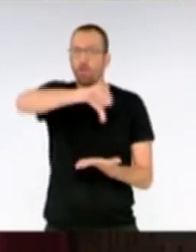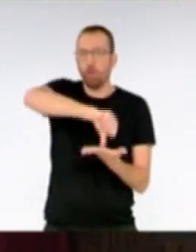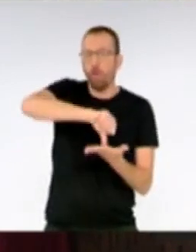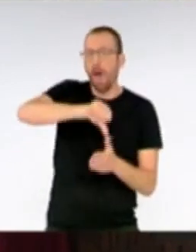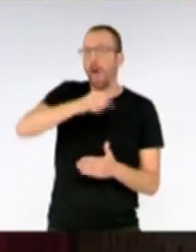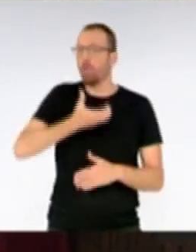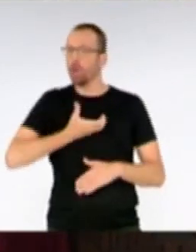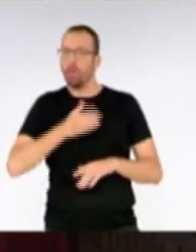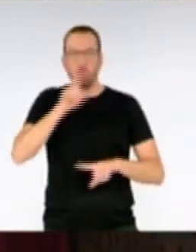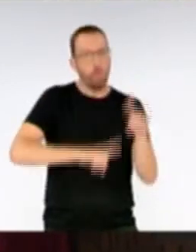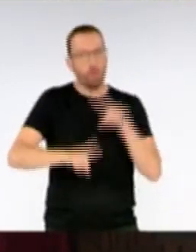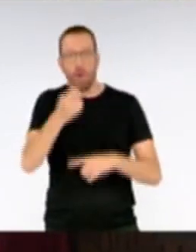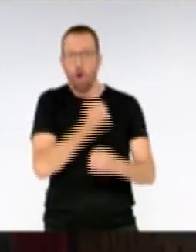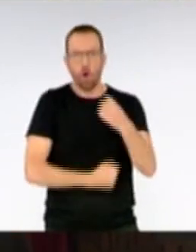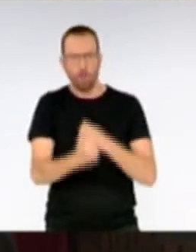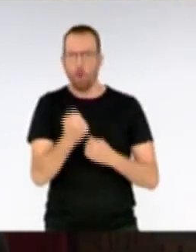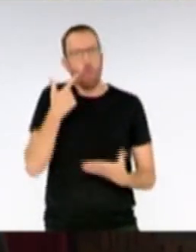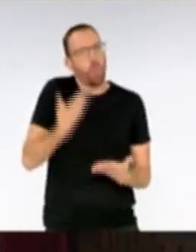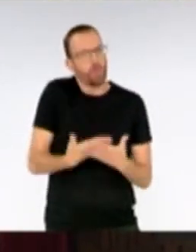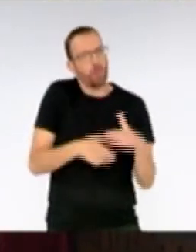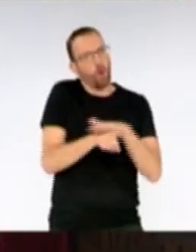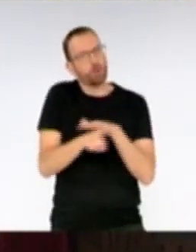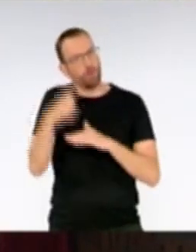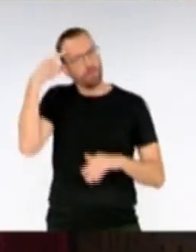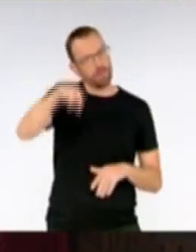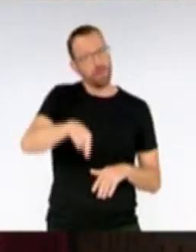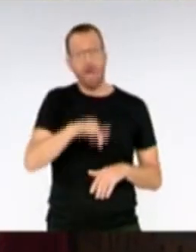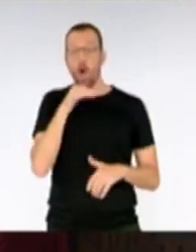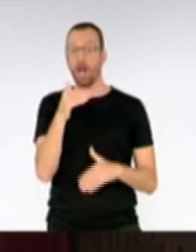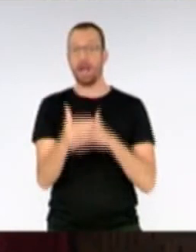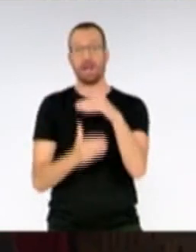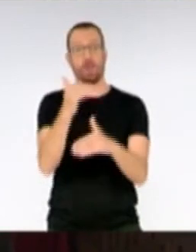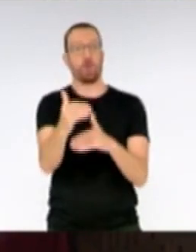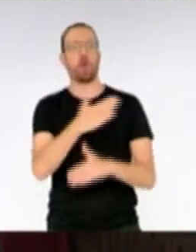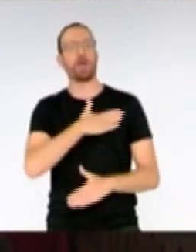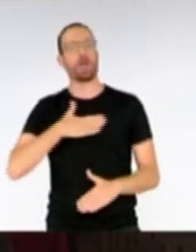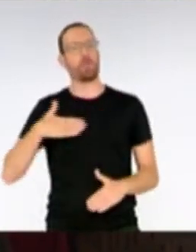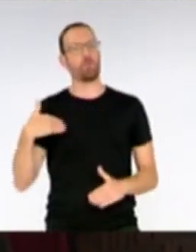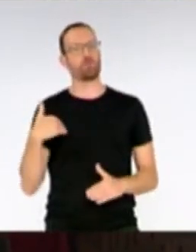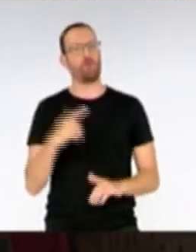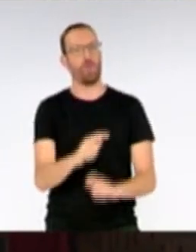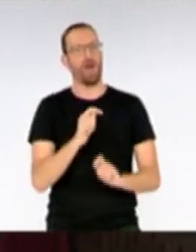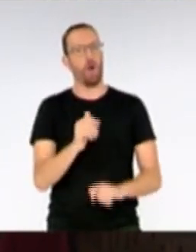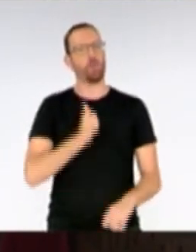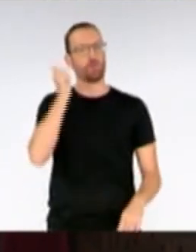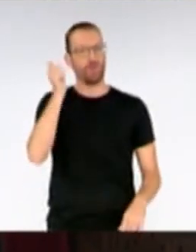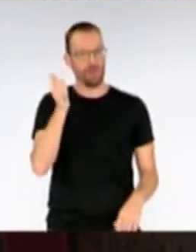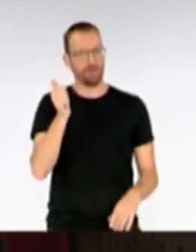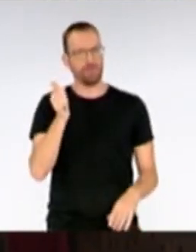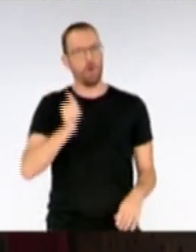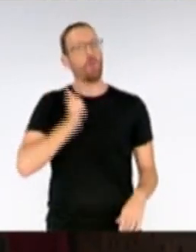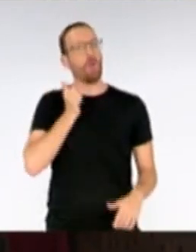un municipio con problemas económicos, lo hemos demostrado. Y ahora que estamos en la senda del crecimiento queremos tener la oportunidad de poder